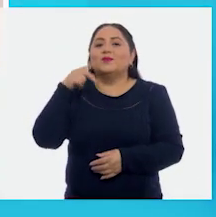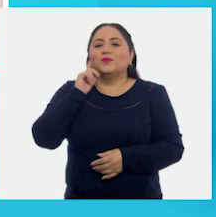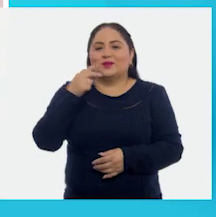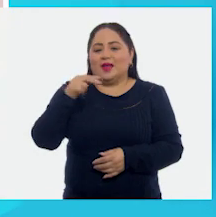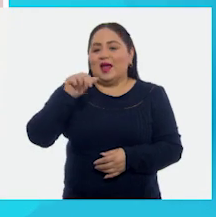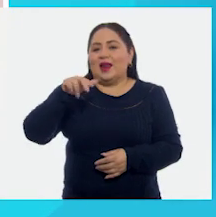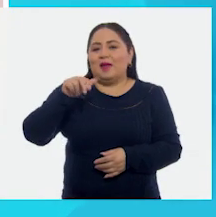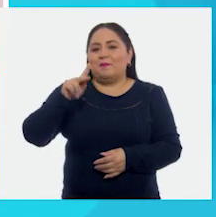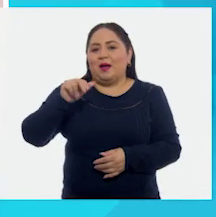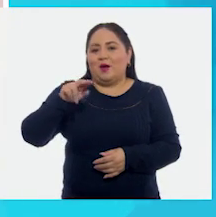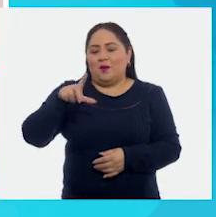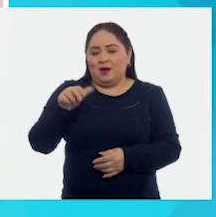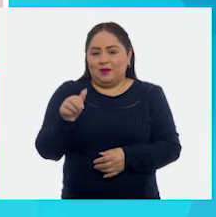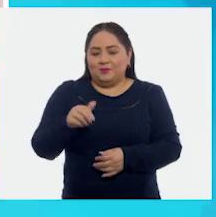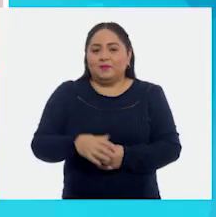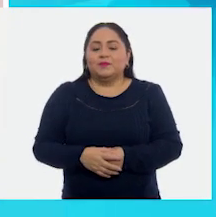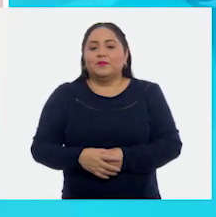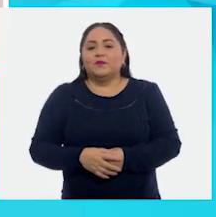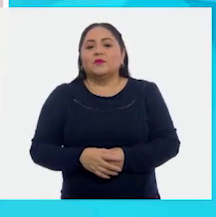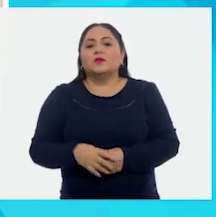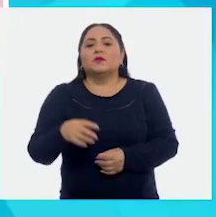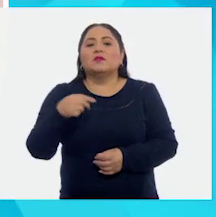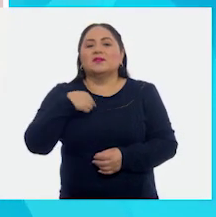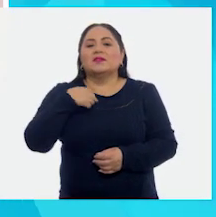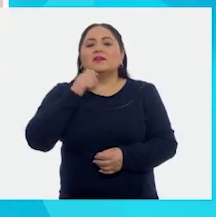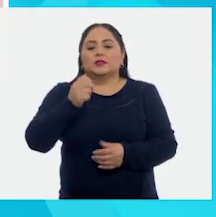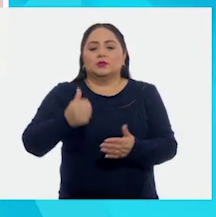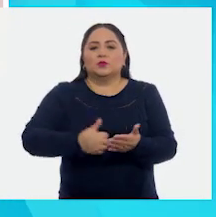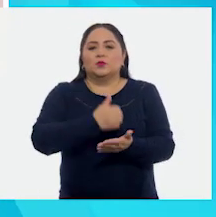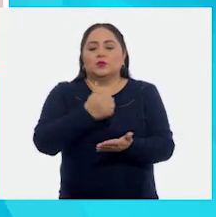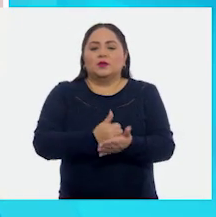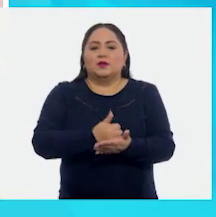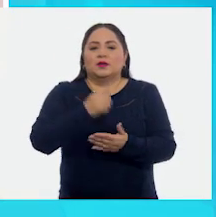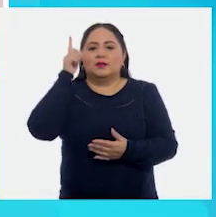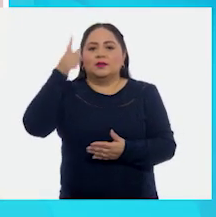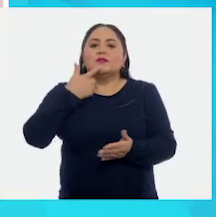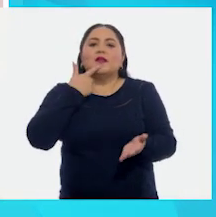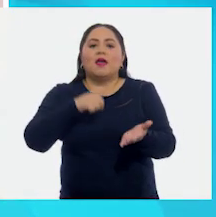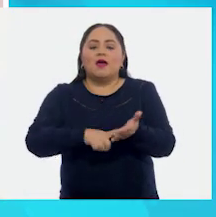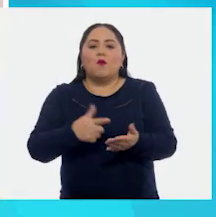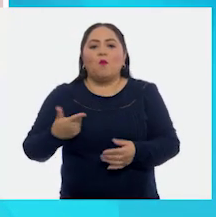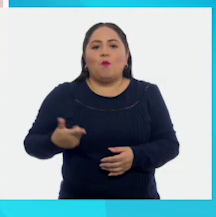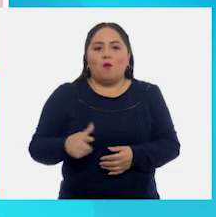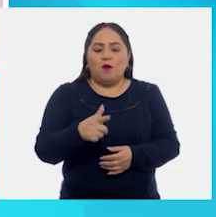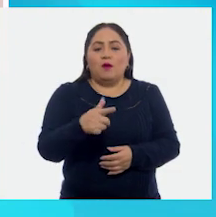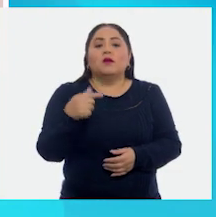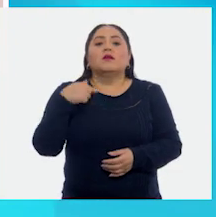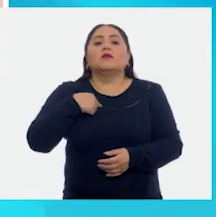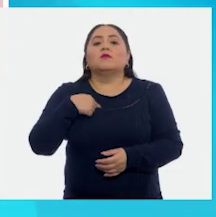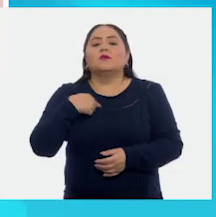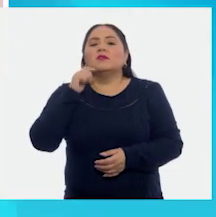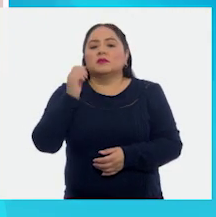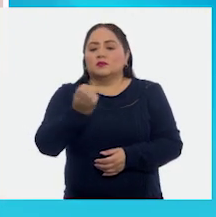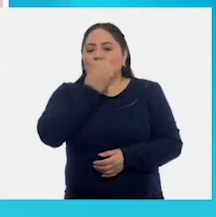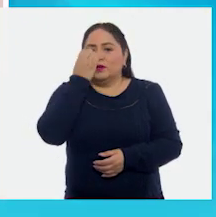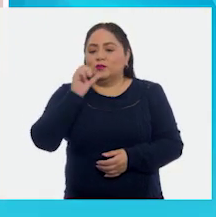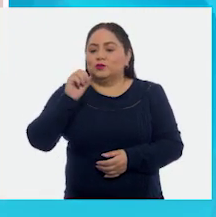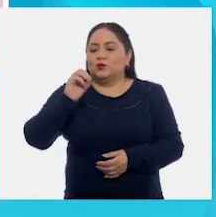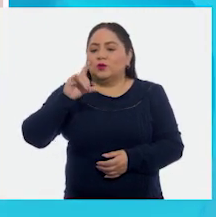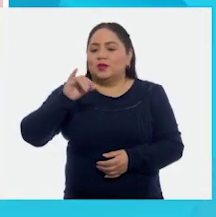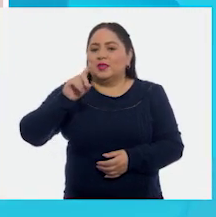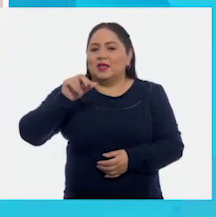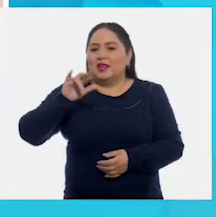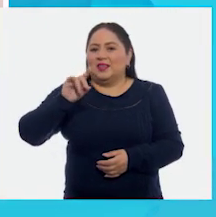es Ana Pablo Amador Ramírez. Soy de la ciudad de Celaya, Guanajuato. Soy de la escuela Solidaridad